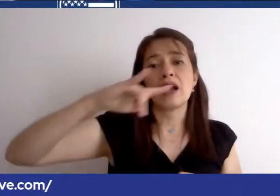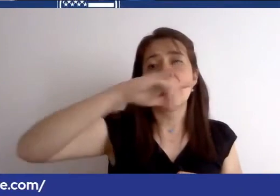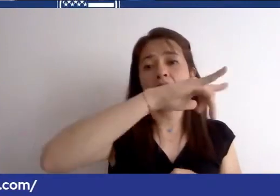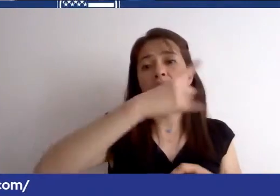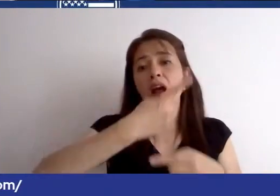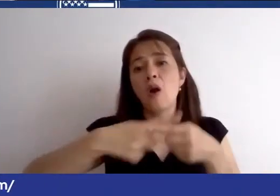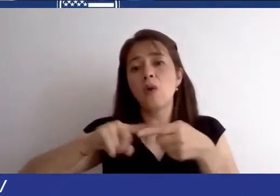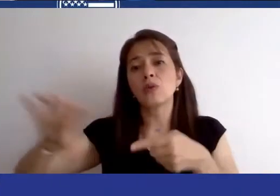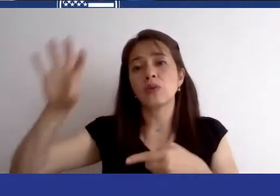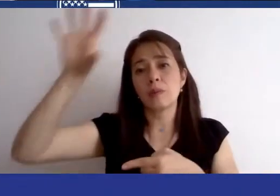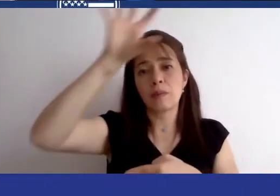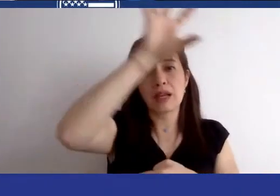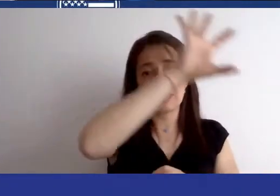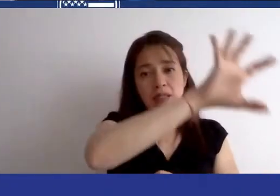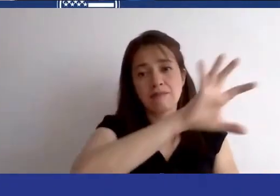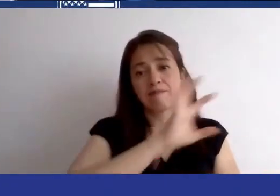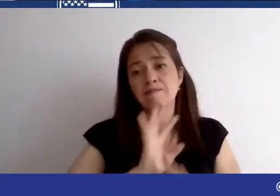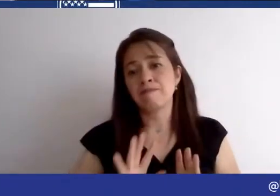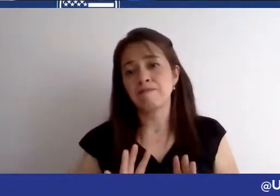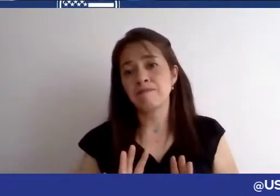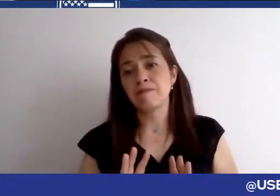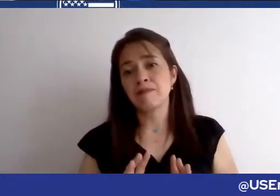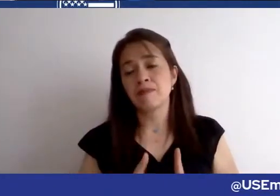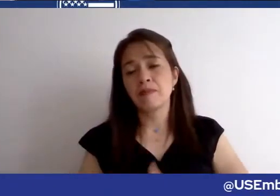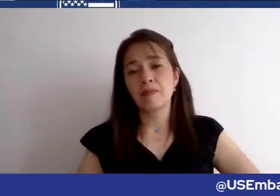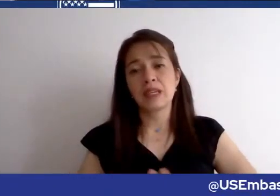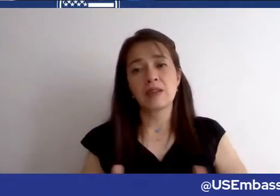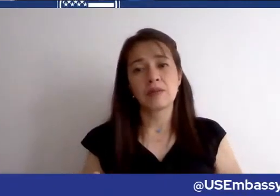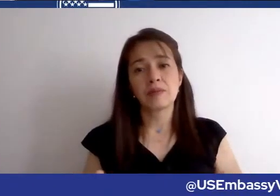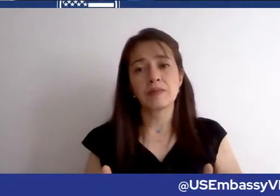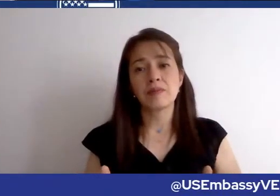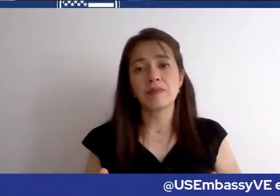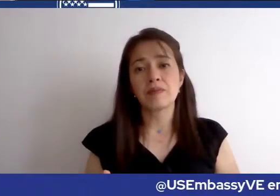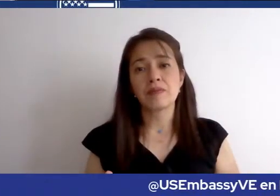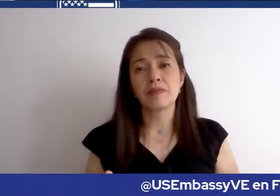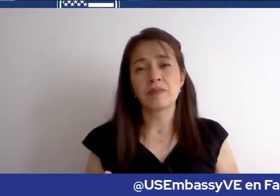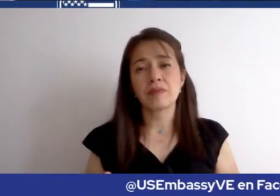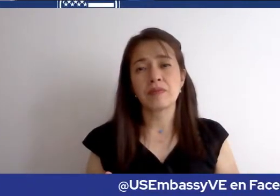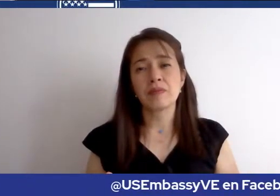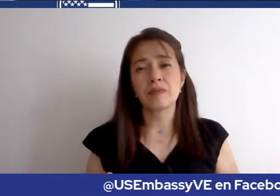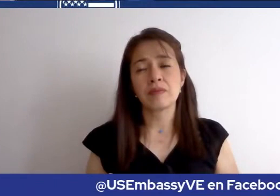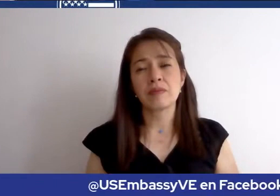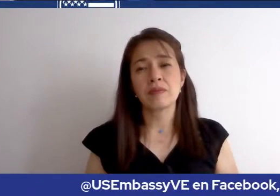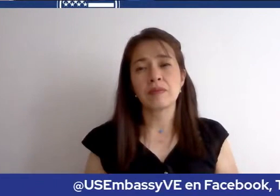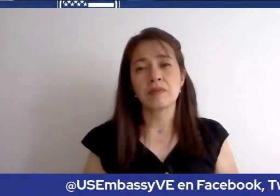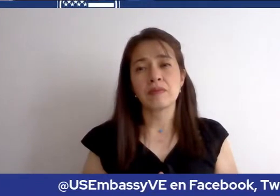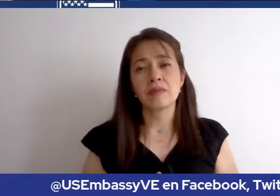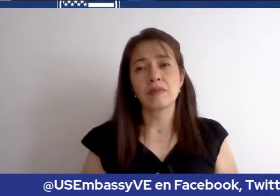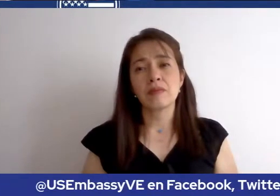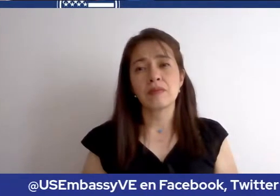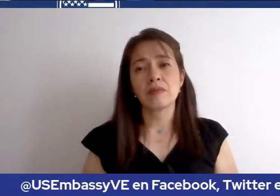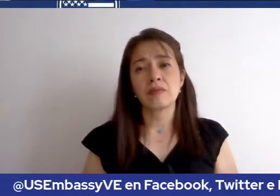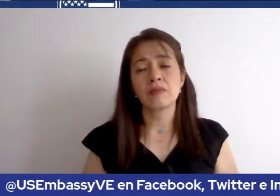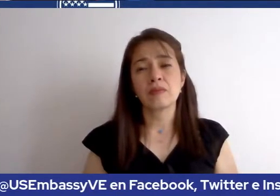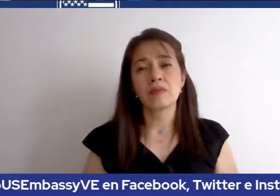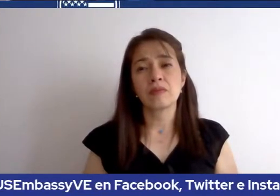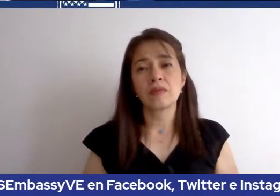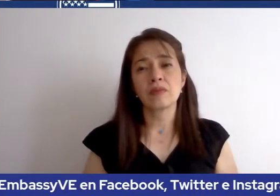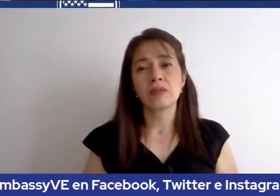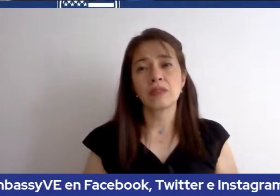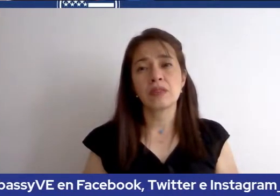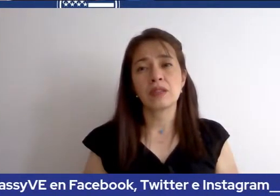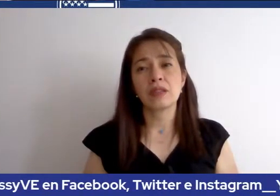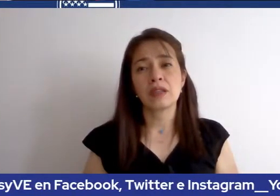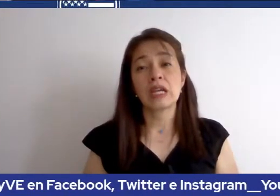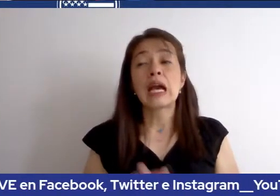estos servicios. Pero si, entonces, si ha tenido un pasaporte